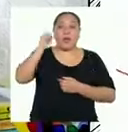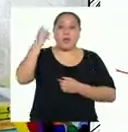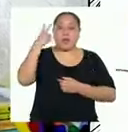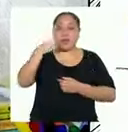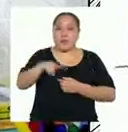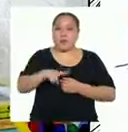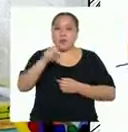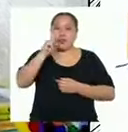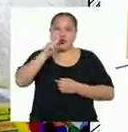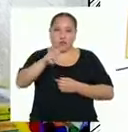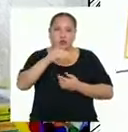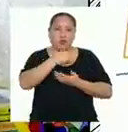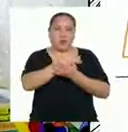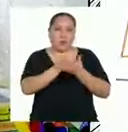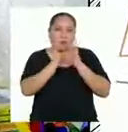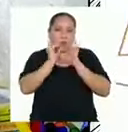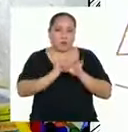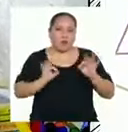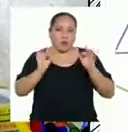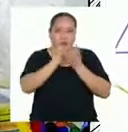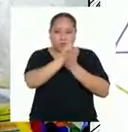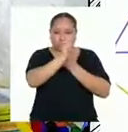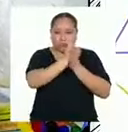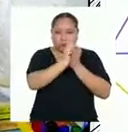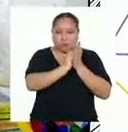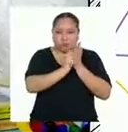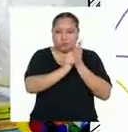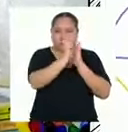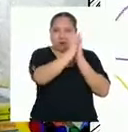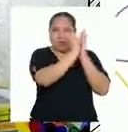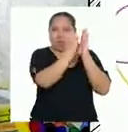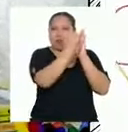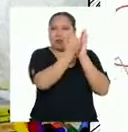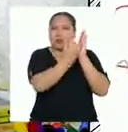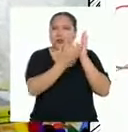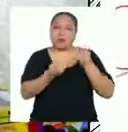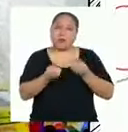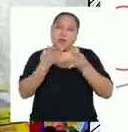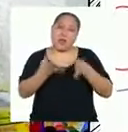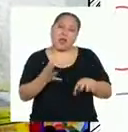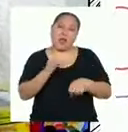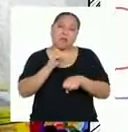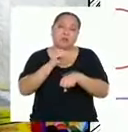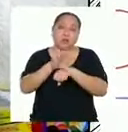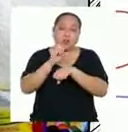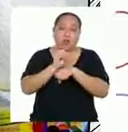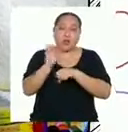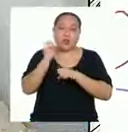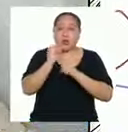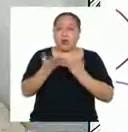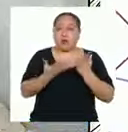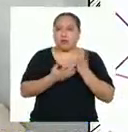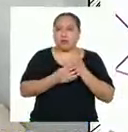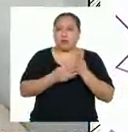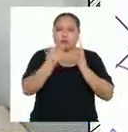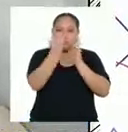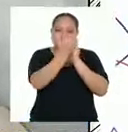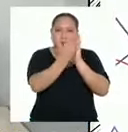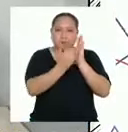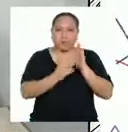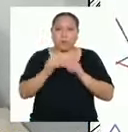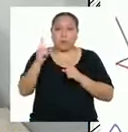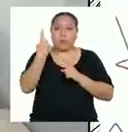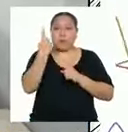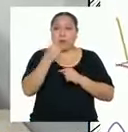cruciales para adaptar un buen texto instructivo. ¿Qué podemos usar para dar indicaciones o recomendaciones sobre algún tema? El primer paso